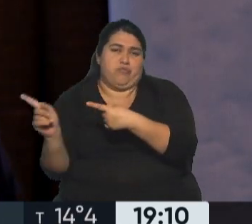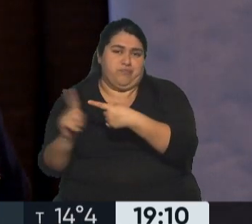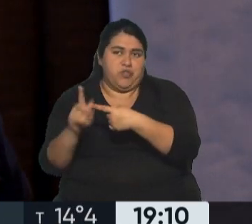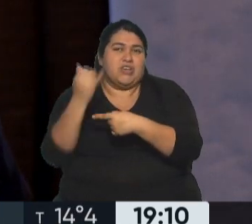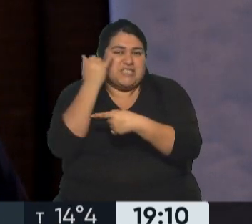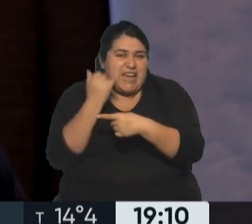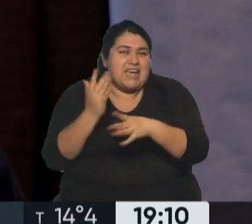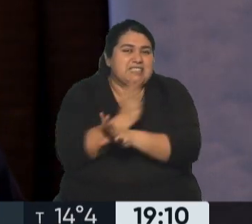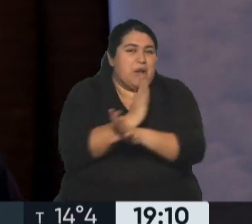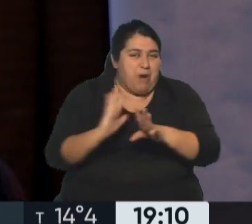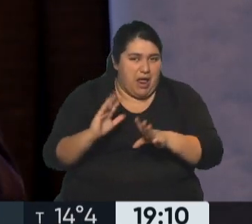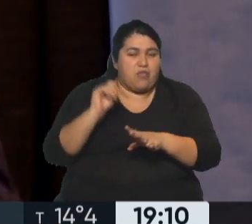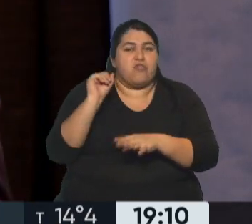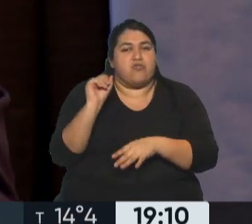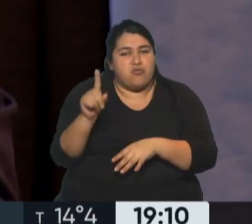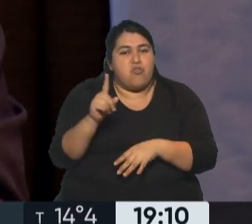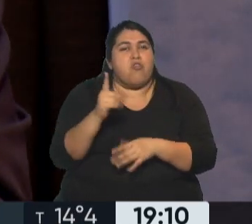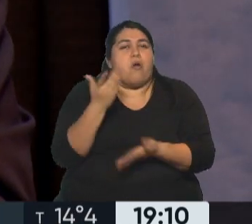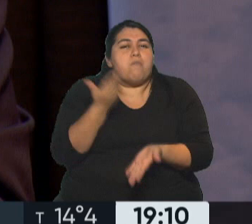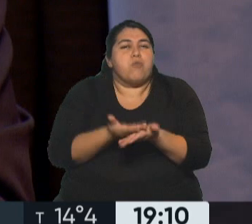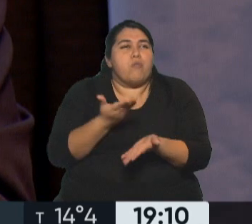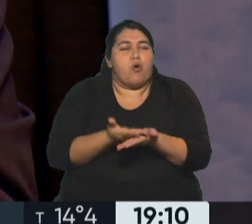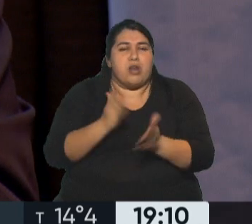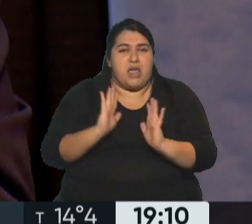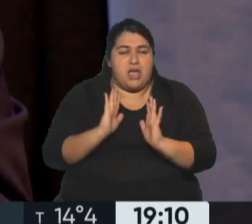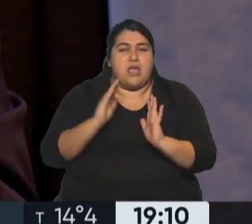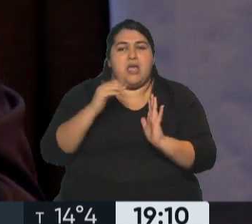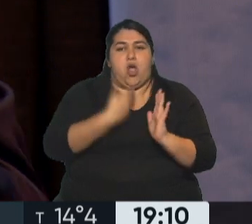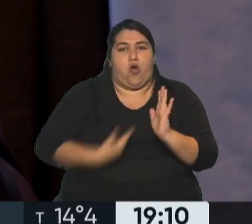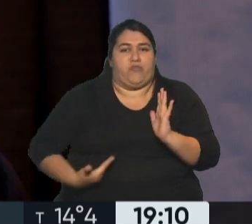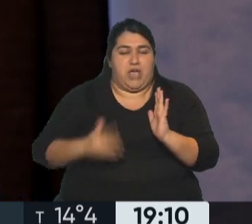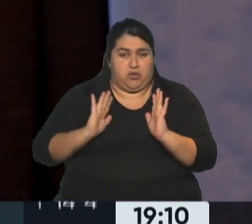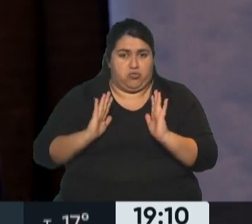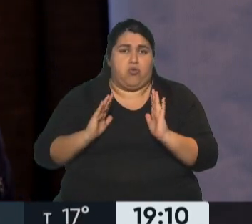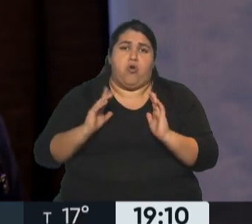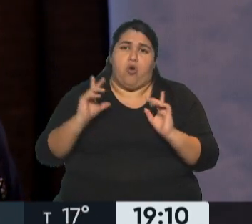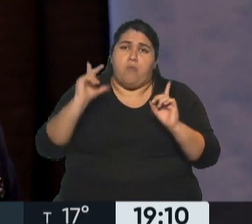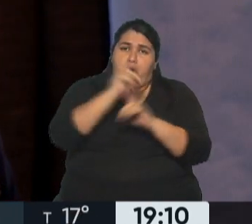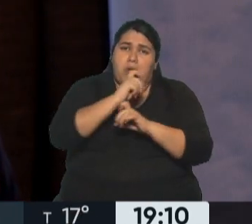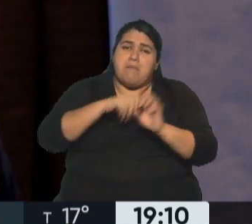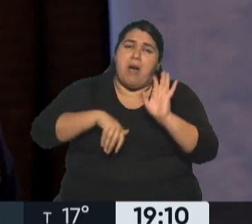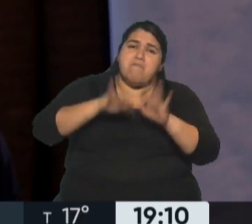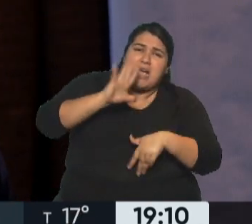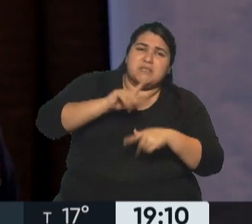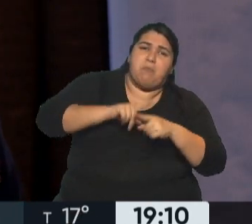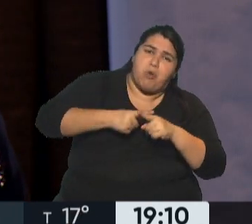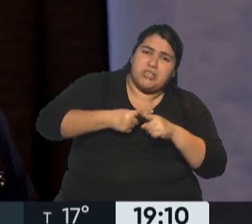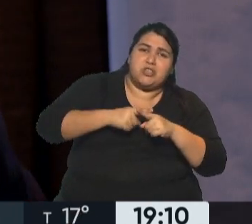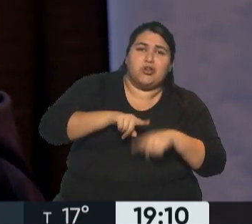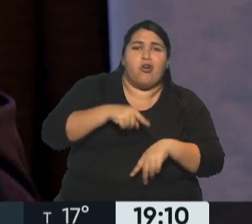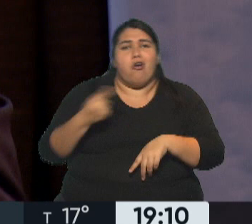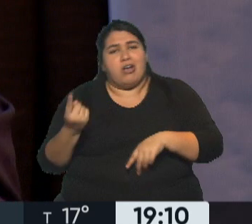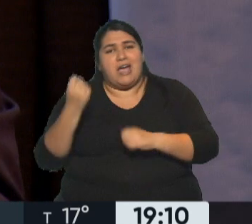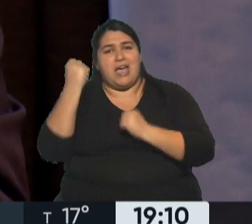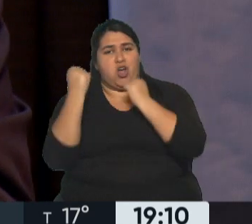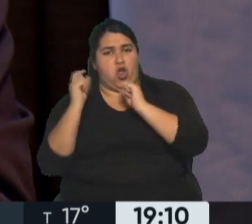características del problema que está enfrentando este momento el gobierno, que es un conflicto más político que económico, no son tanto las